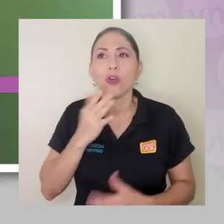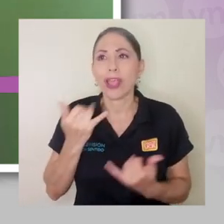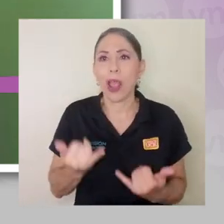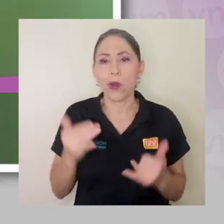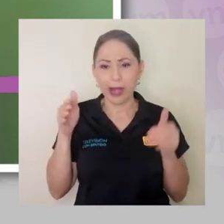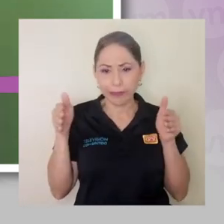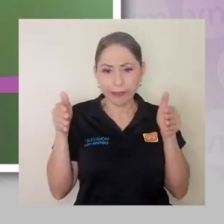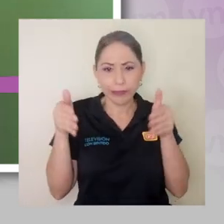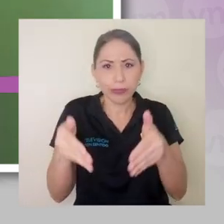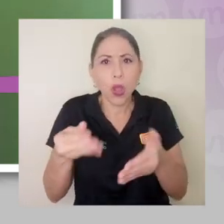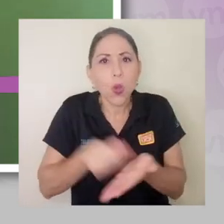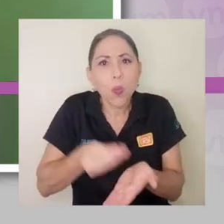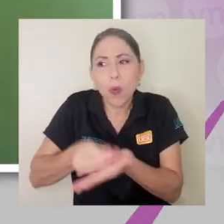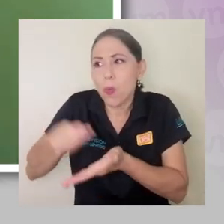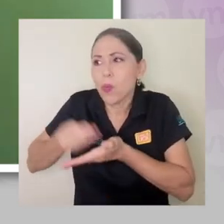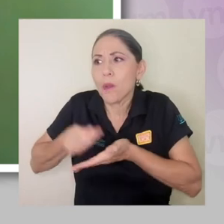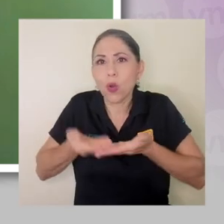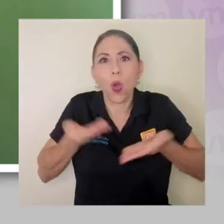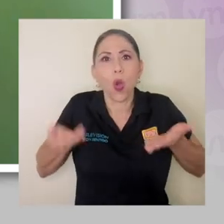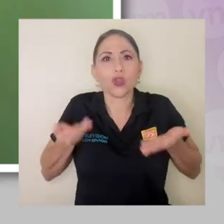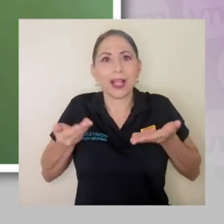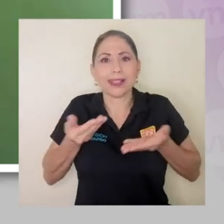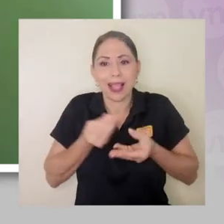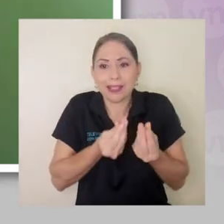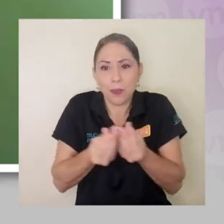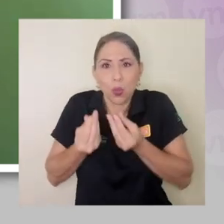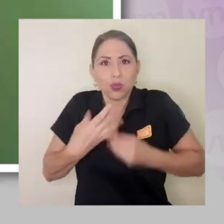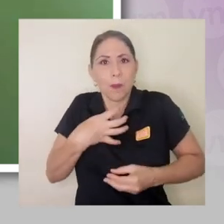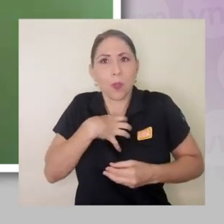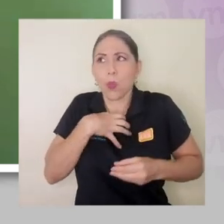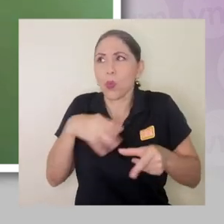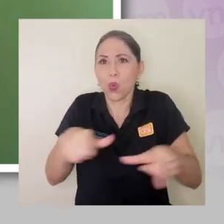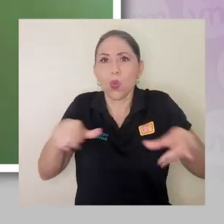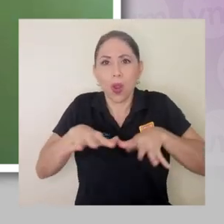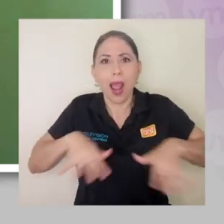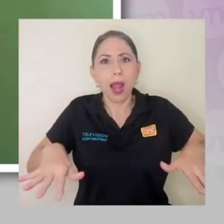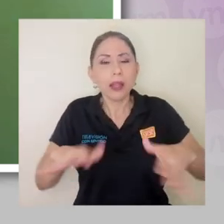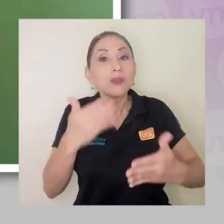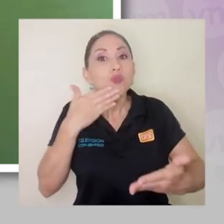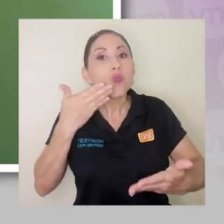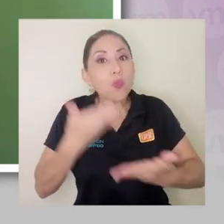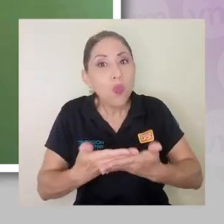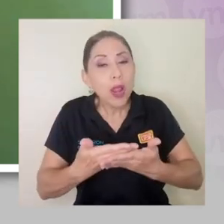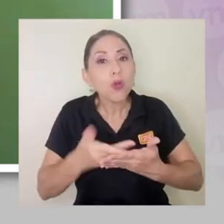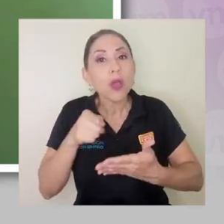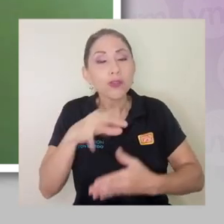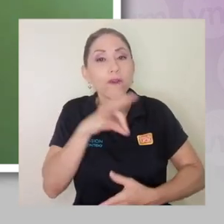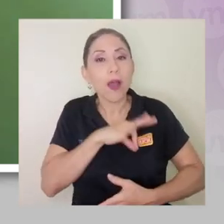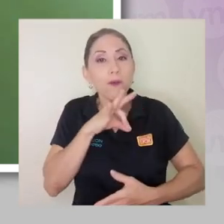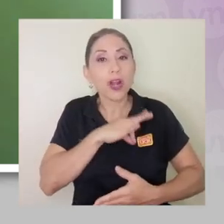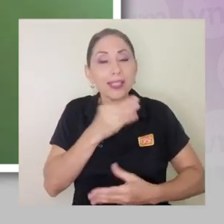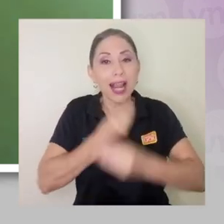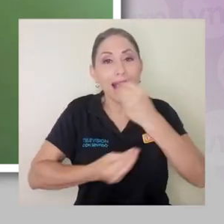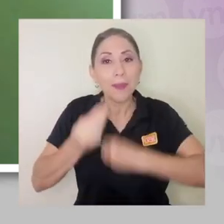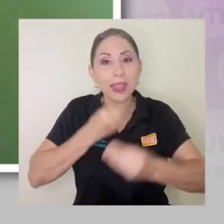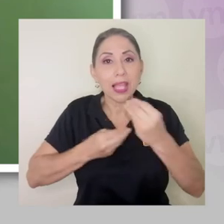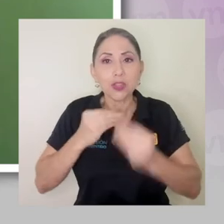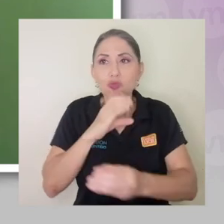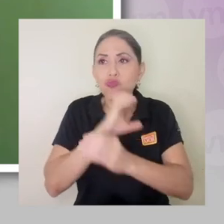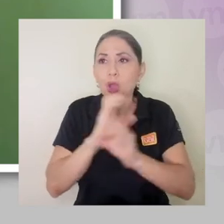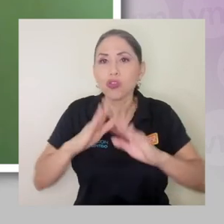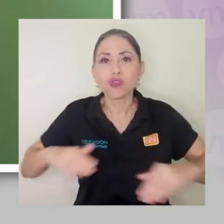ha discutido es que la tendencia es al consumo local y eso es muy bueno porque eso favorece mucho la alimentación sostenible,